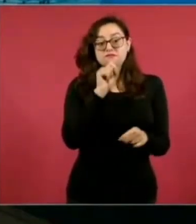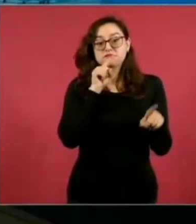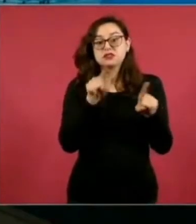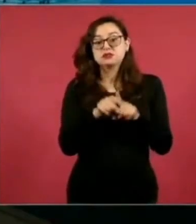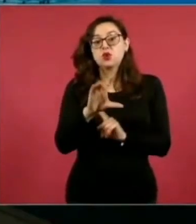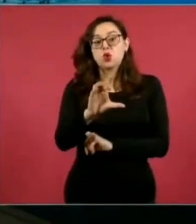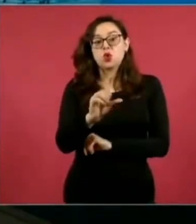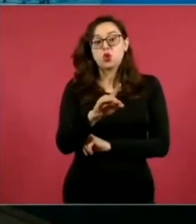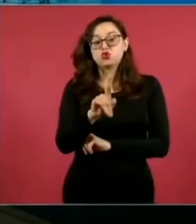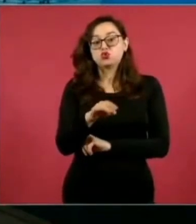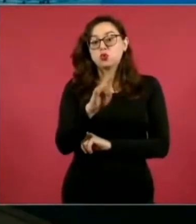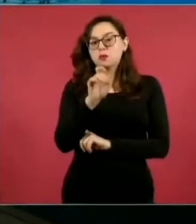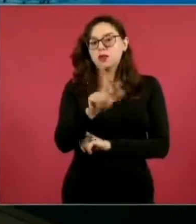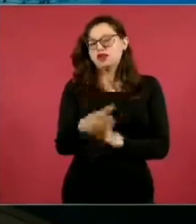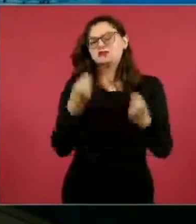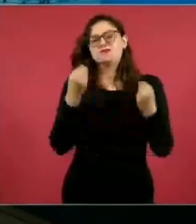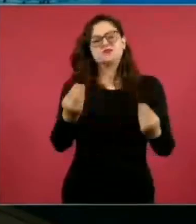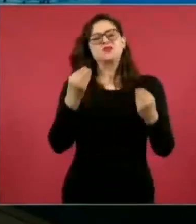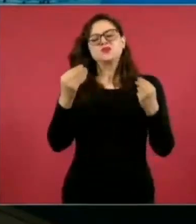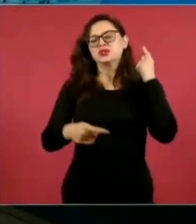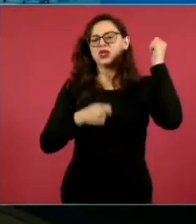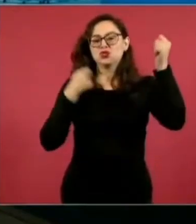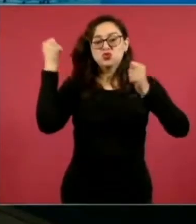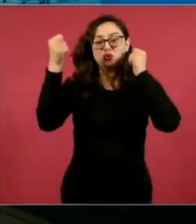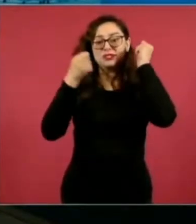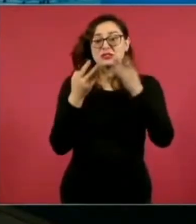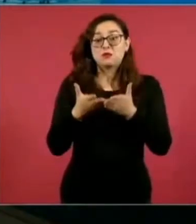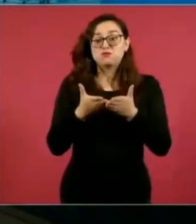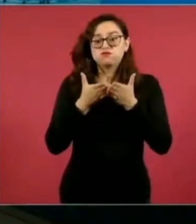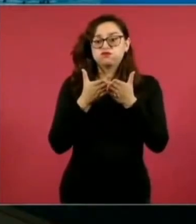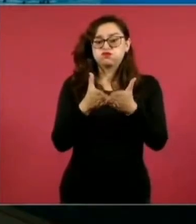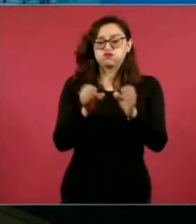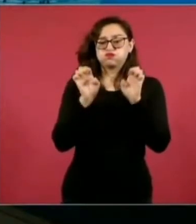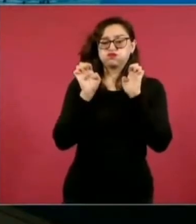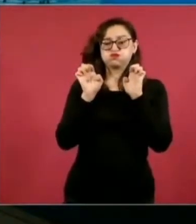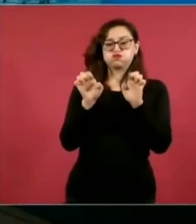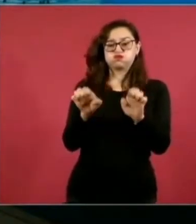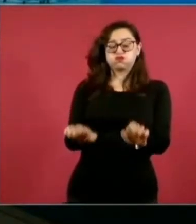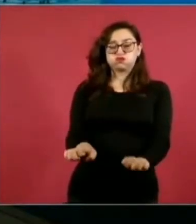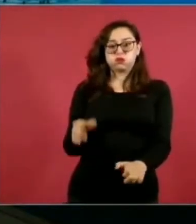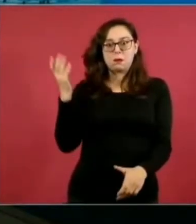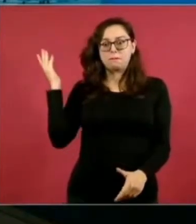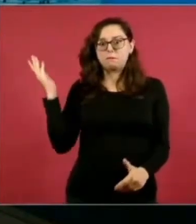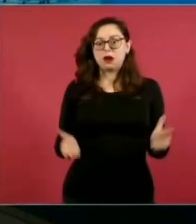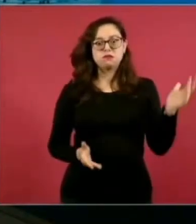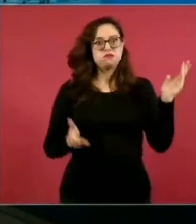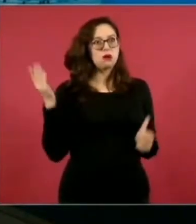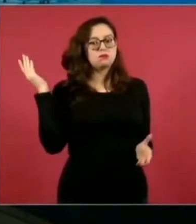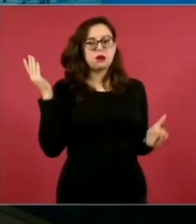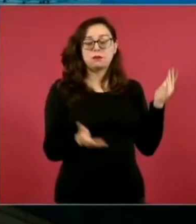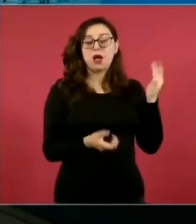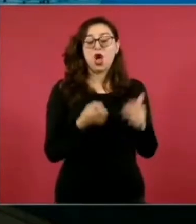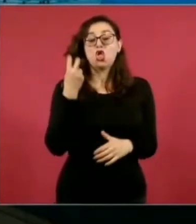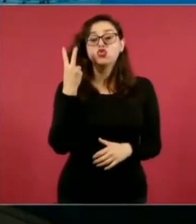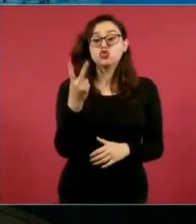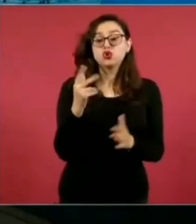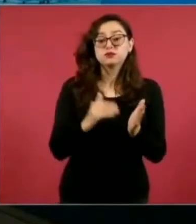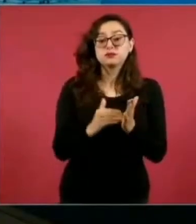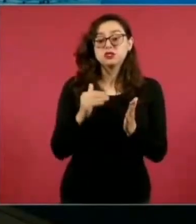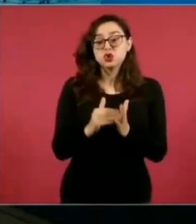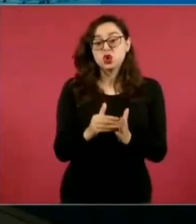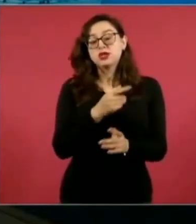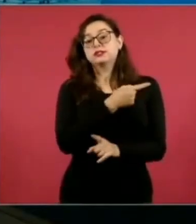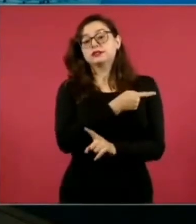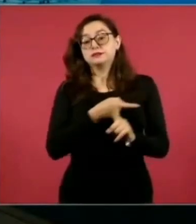destinos turísticos de cruceros en el mundo. Así que más de dos millones y medio de pasajeros